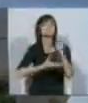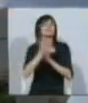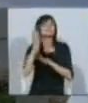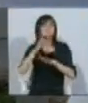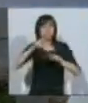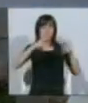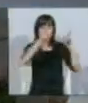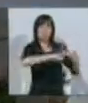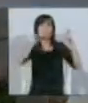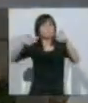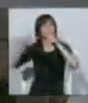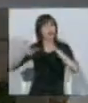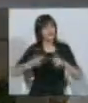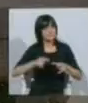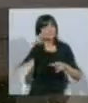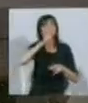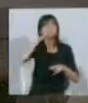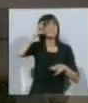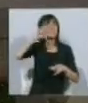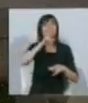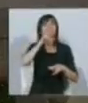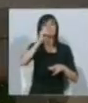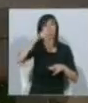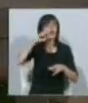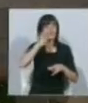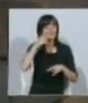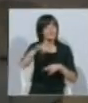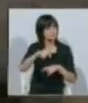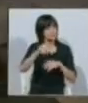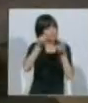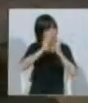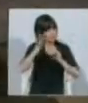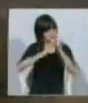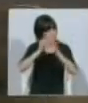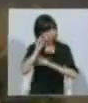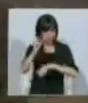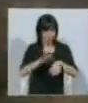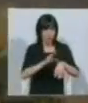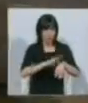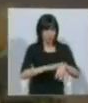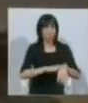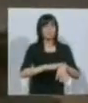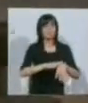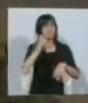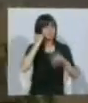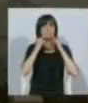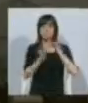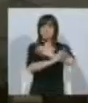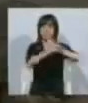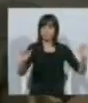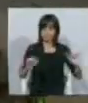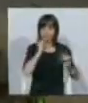placas tectónicas. Esto va a ser construido en breve, se acaba de conocer la noticia y el